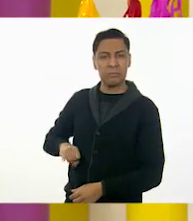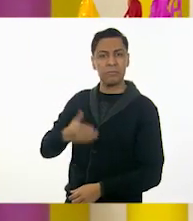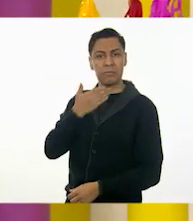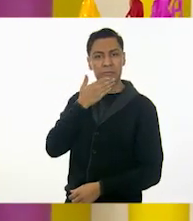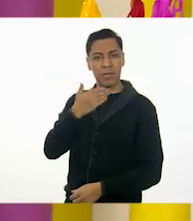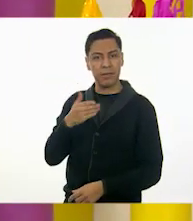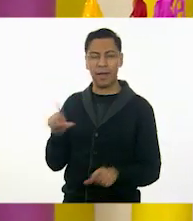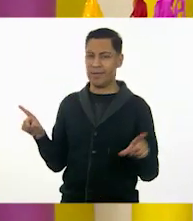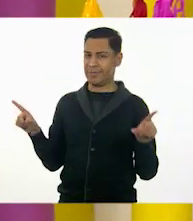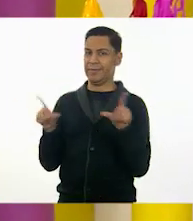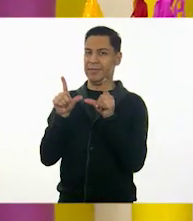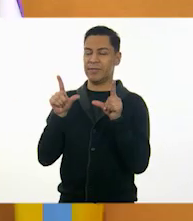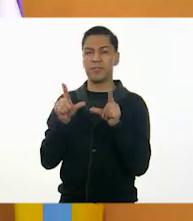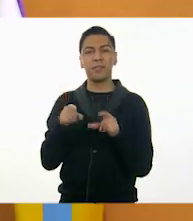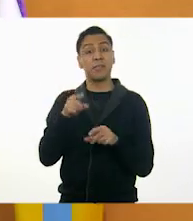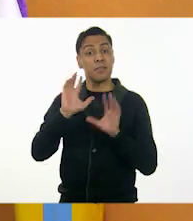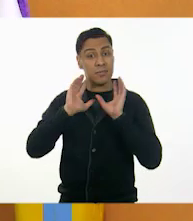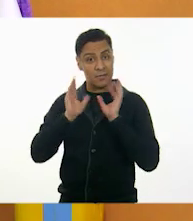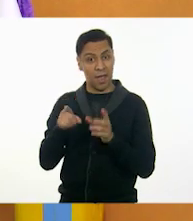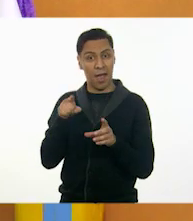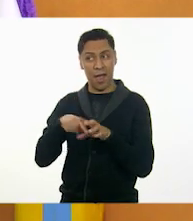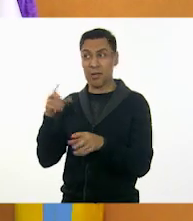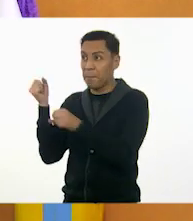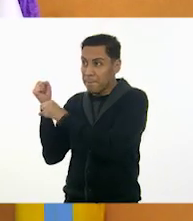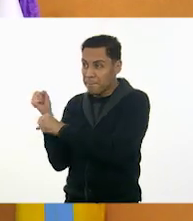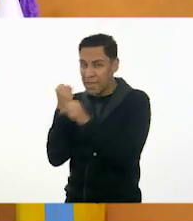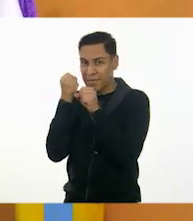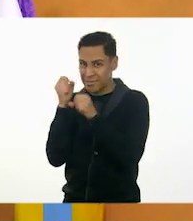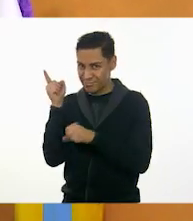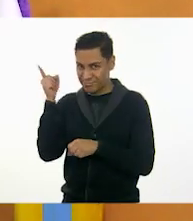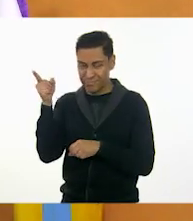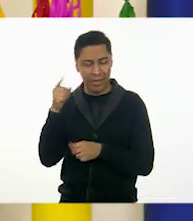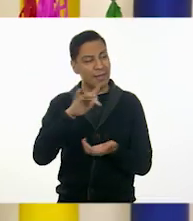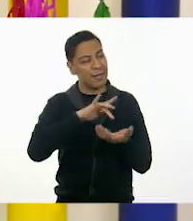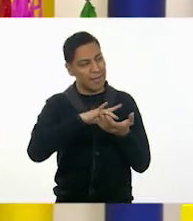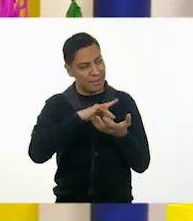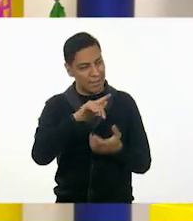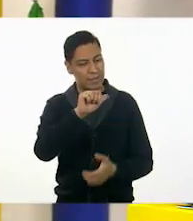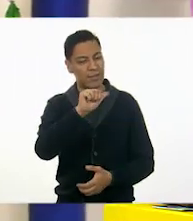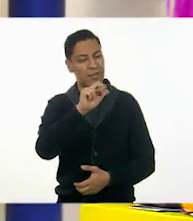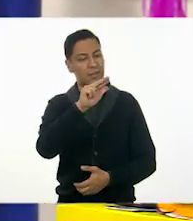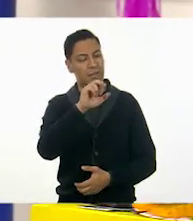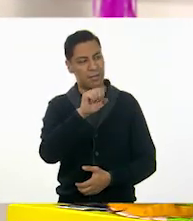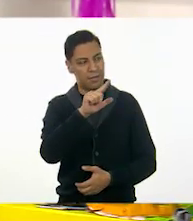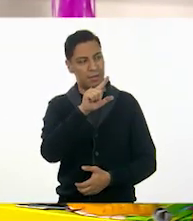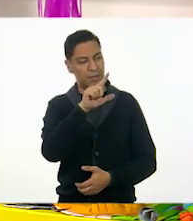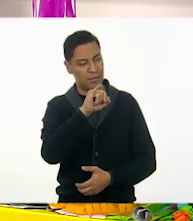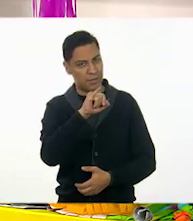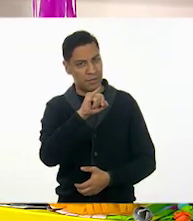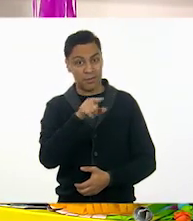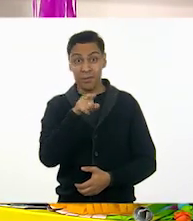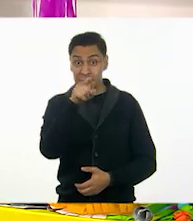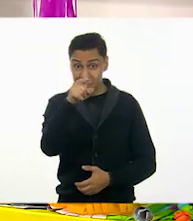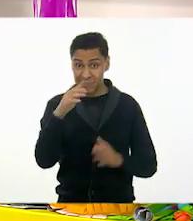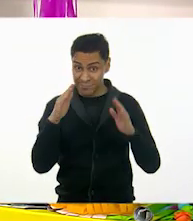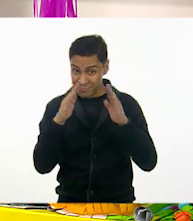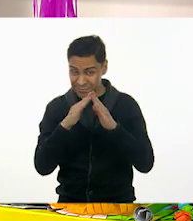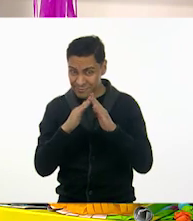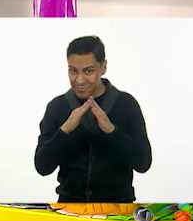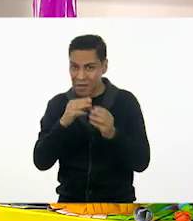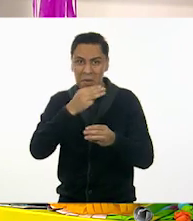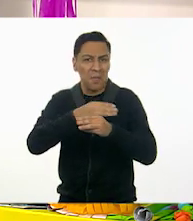Listo. Pues ya sí tenemos una piñata. Muy bien. Gracias, Aleli. Te dan cuenta cómo en casa, con materiales